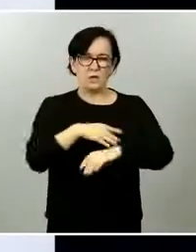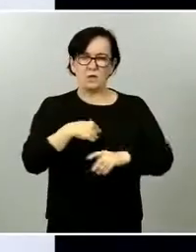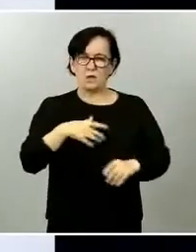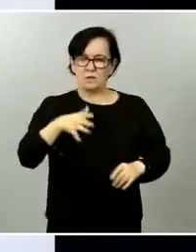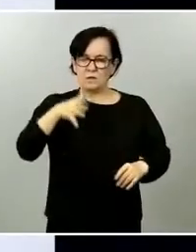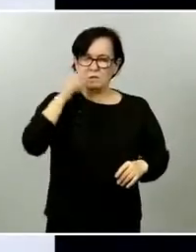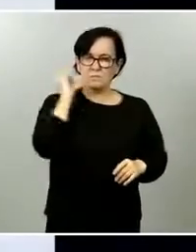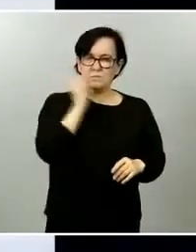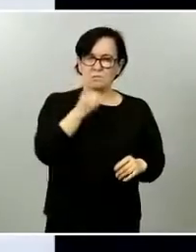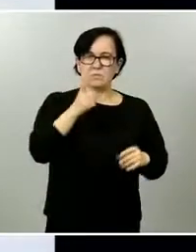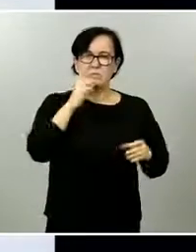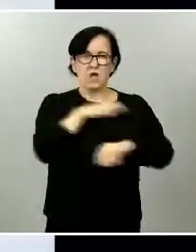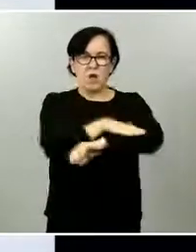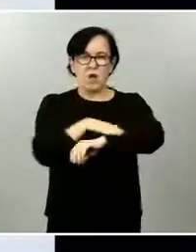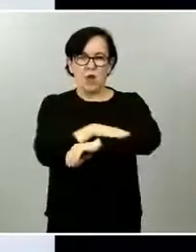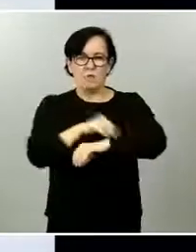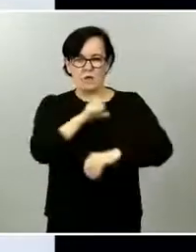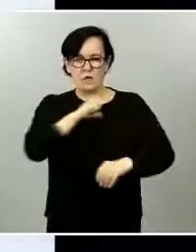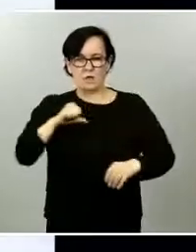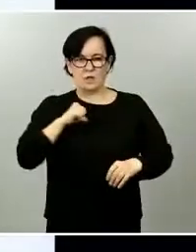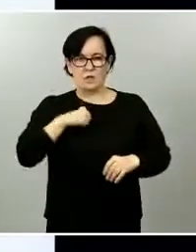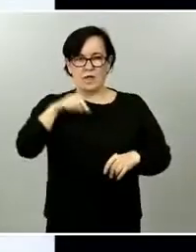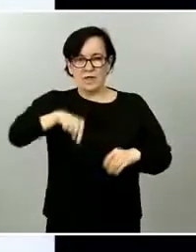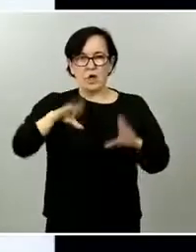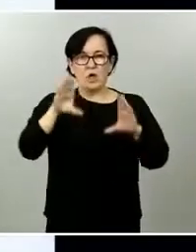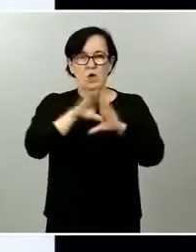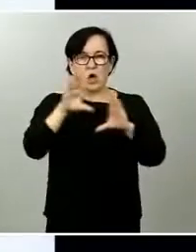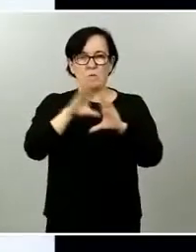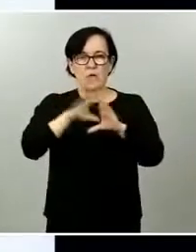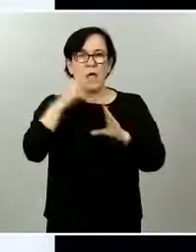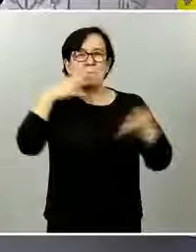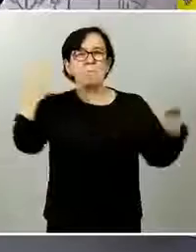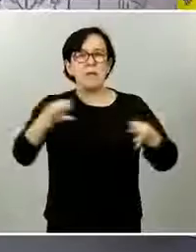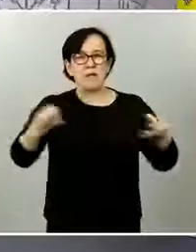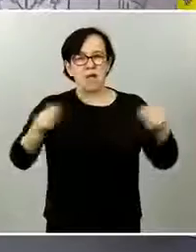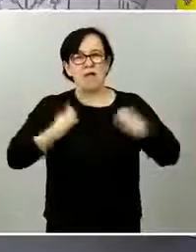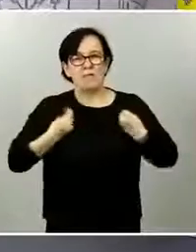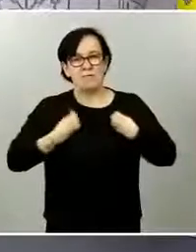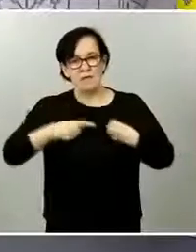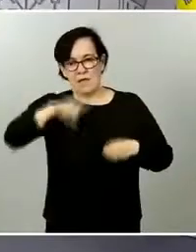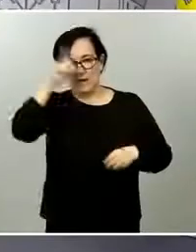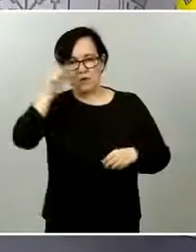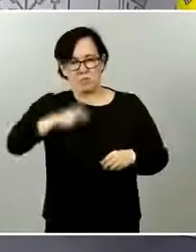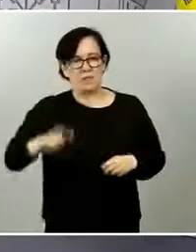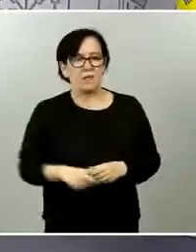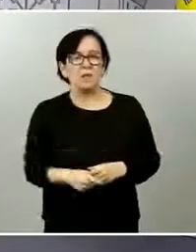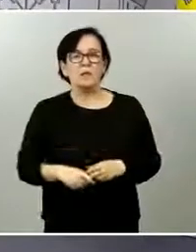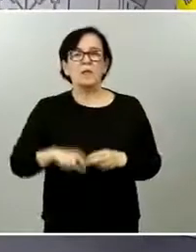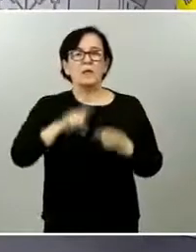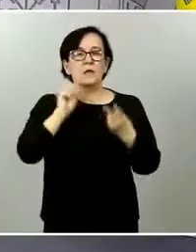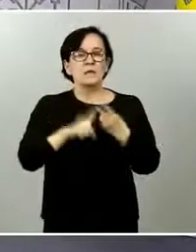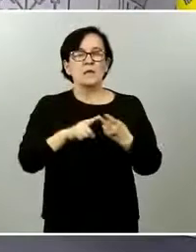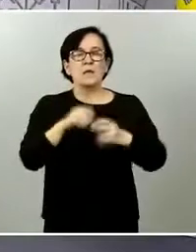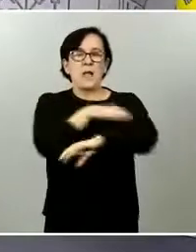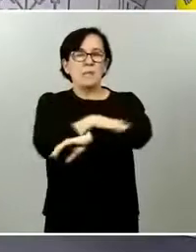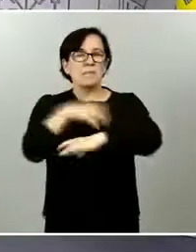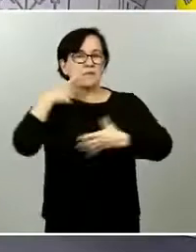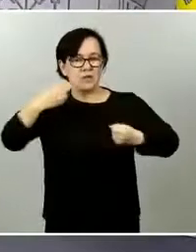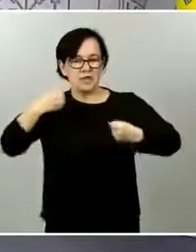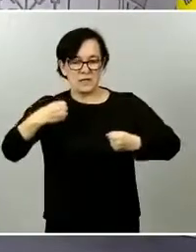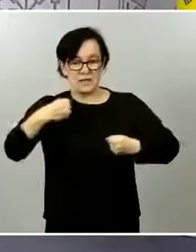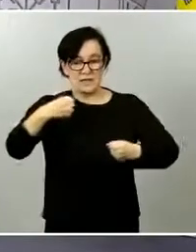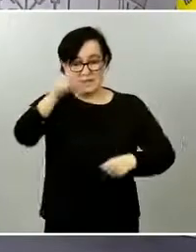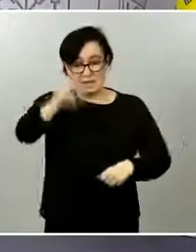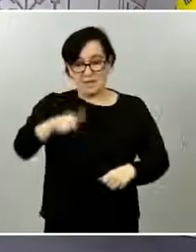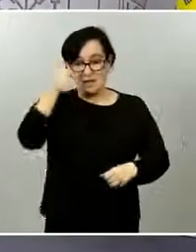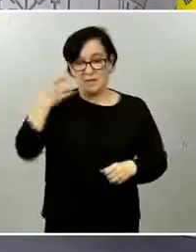unidad en la política como hizo ayer el presidente del gobierno con los mensajes de uno de los partidos precisamente del gobierno acusando al gobierno autonómico de